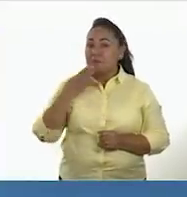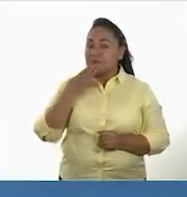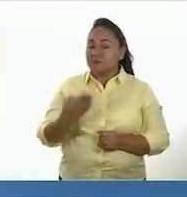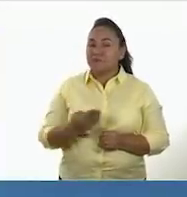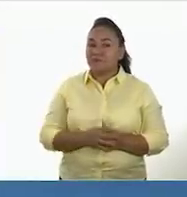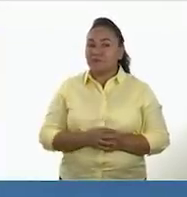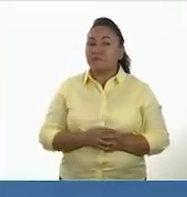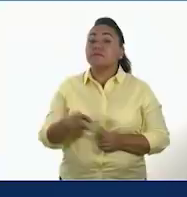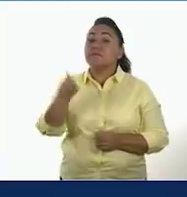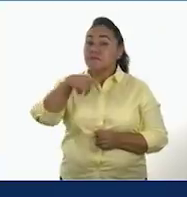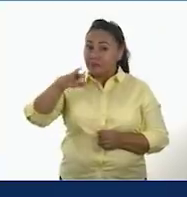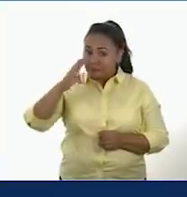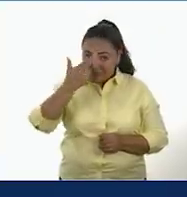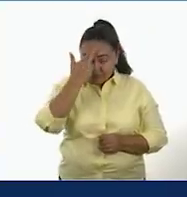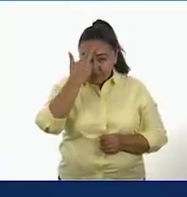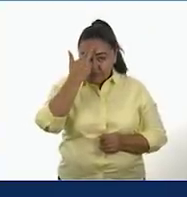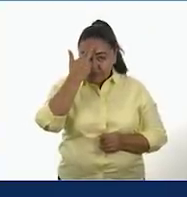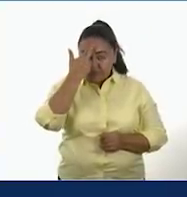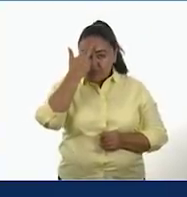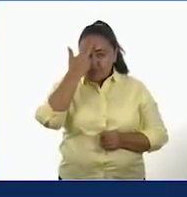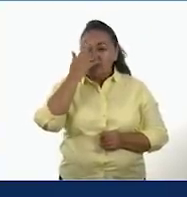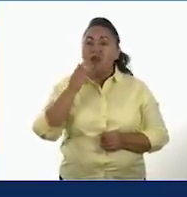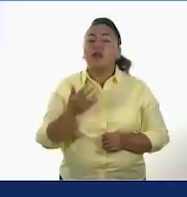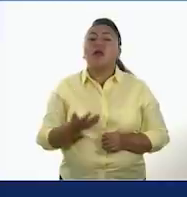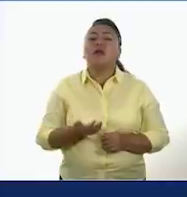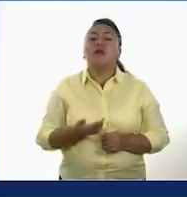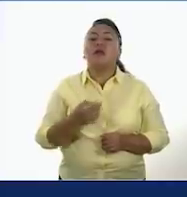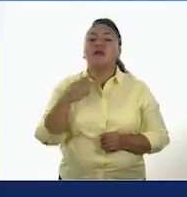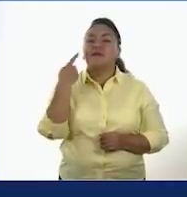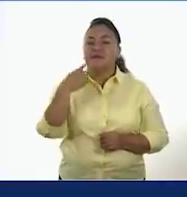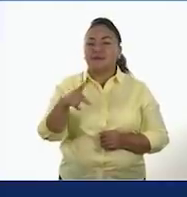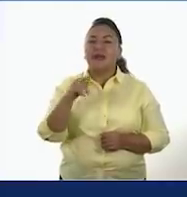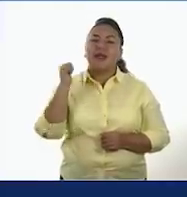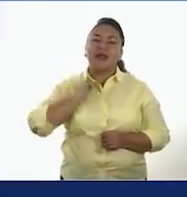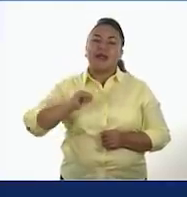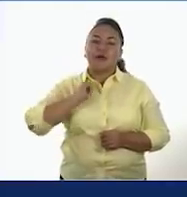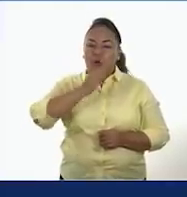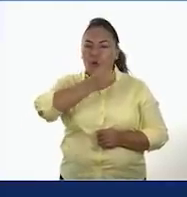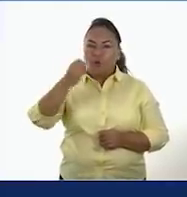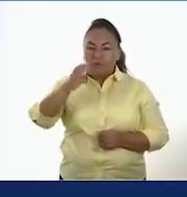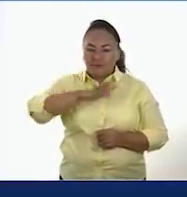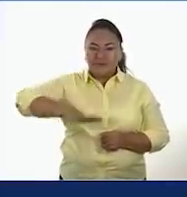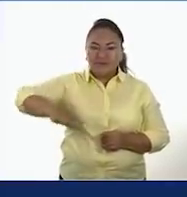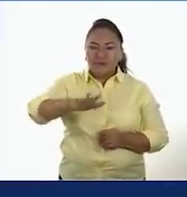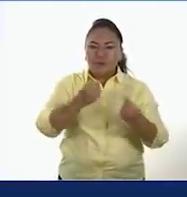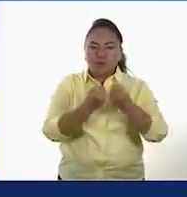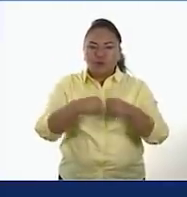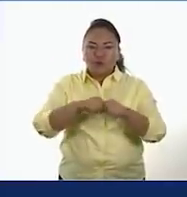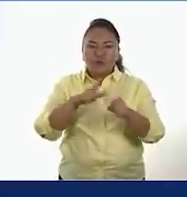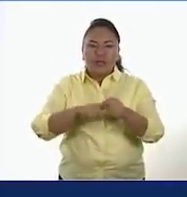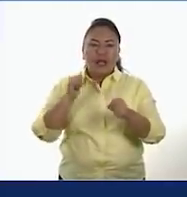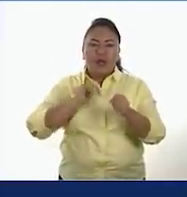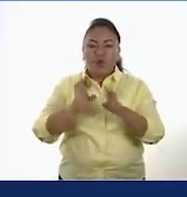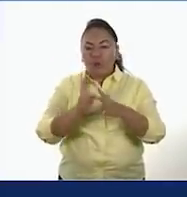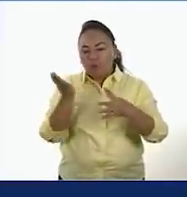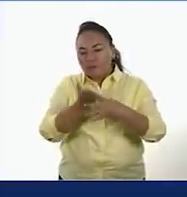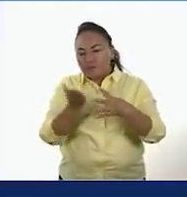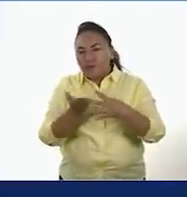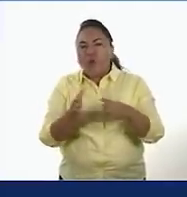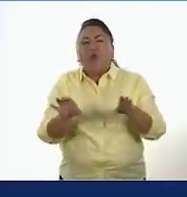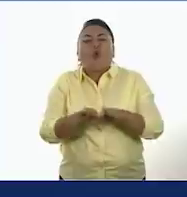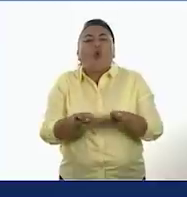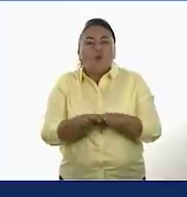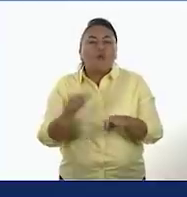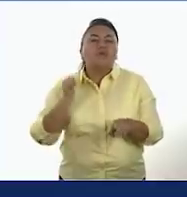Entonces, recuerden, ¿cómo era la organización social de los nómadas? Ustedes, ¿qué se imaginan en su casa? ¿Cómo